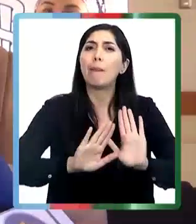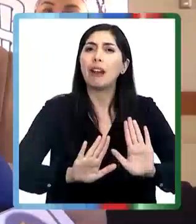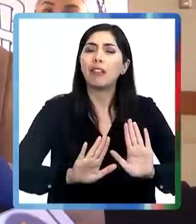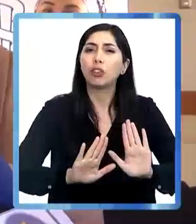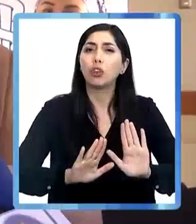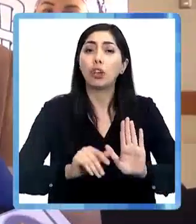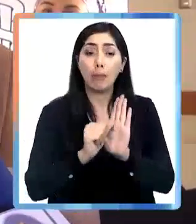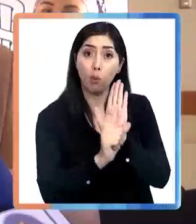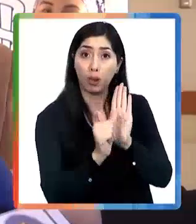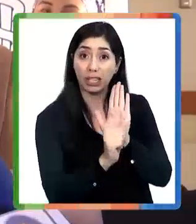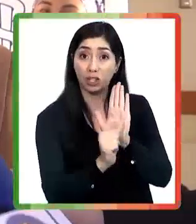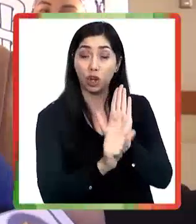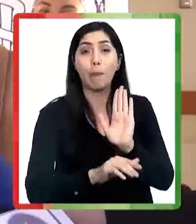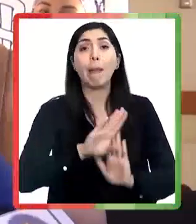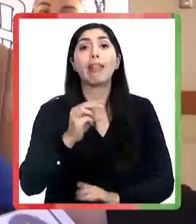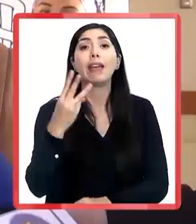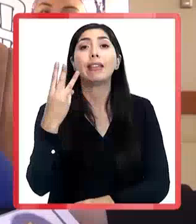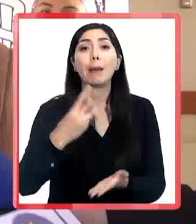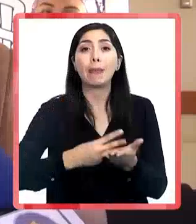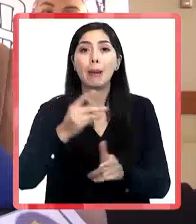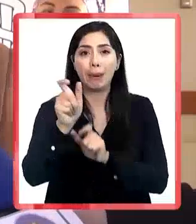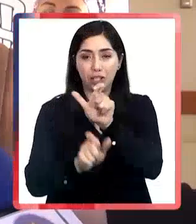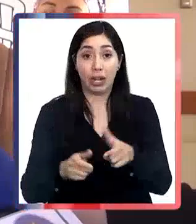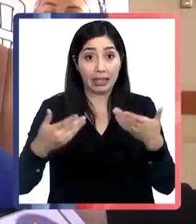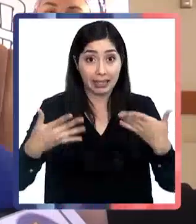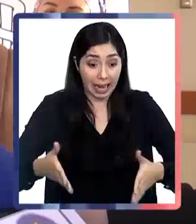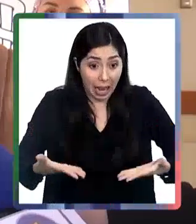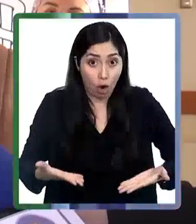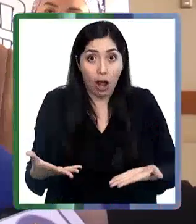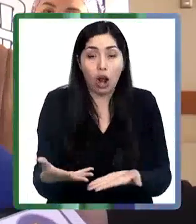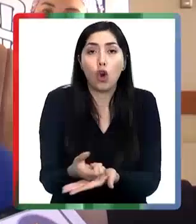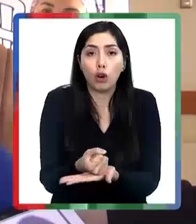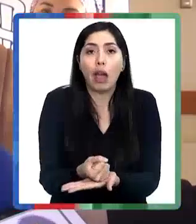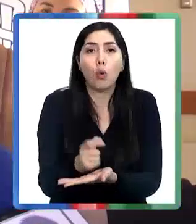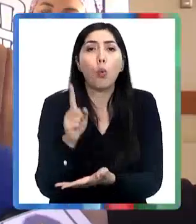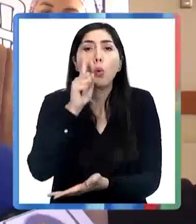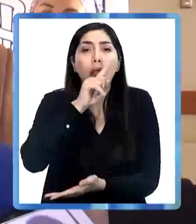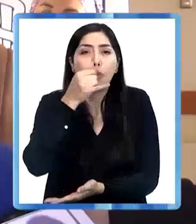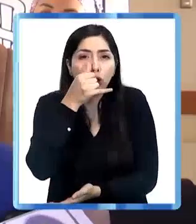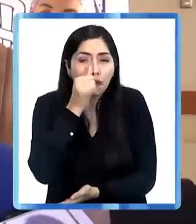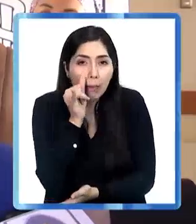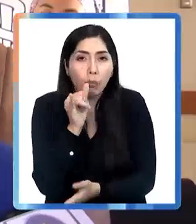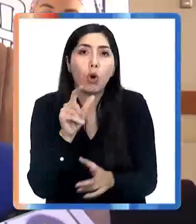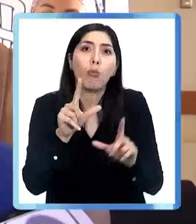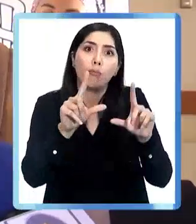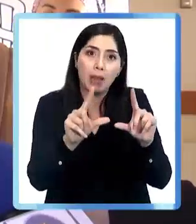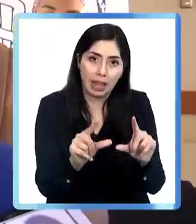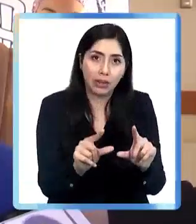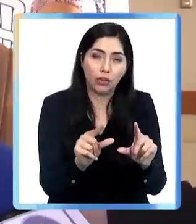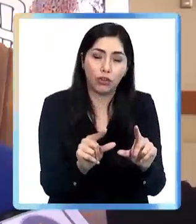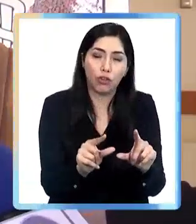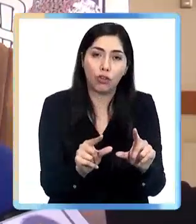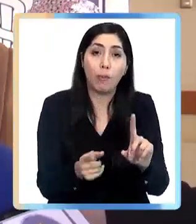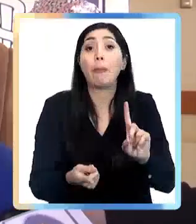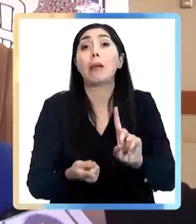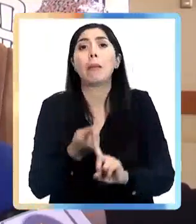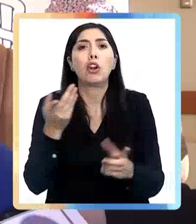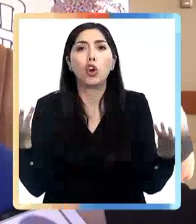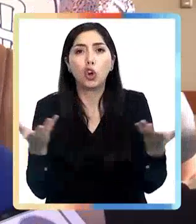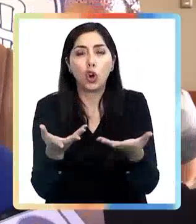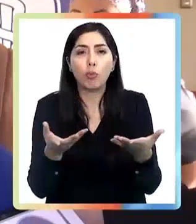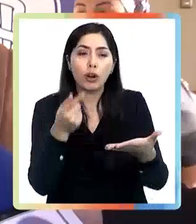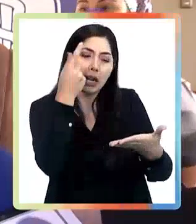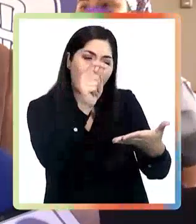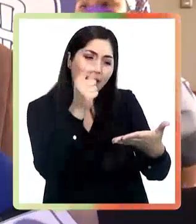cirugía son más de 3.000 personas pero ya se ha logrado durante el último periodo una baja importante. Primero que nada haciendo